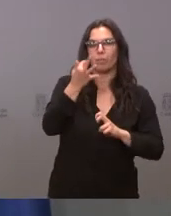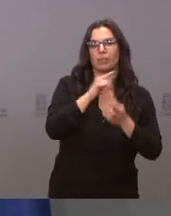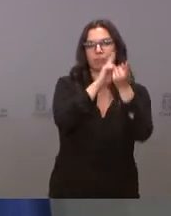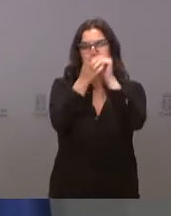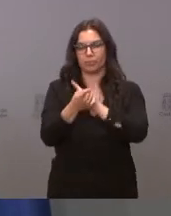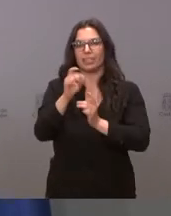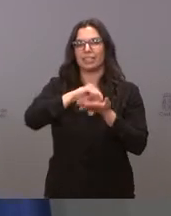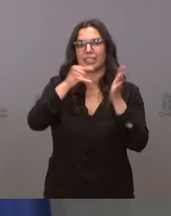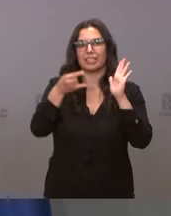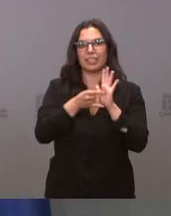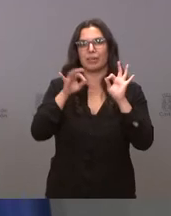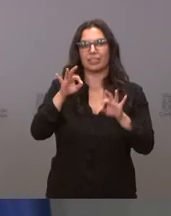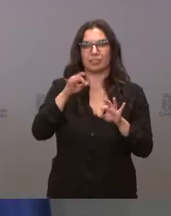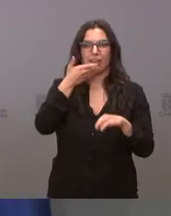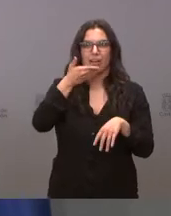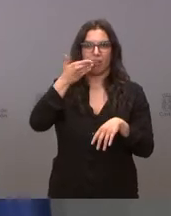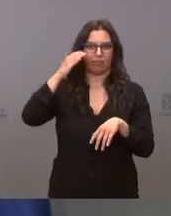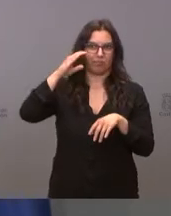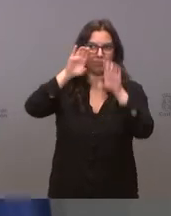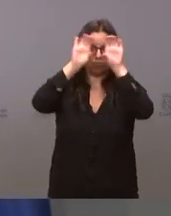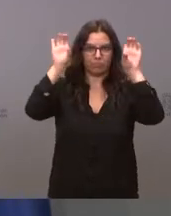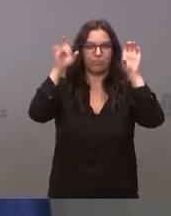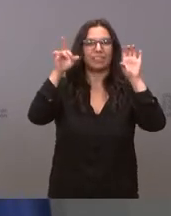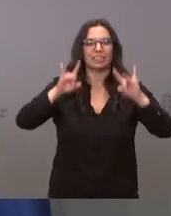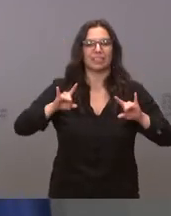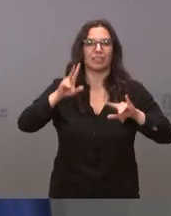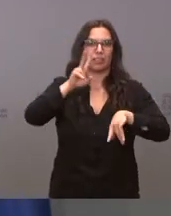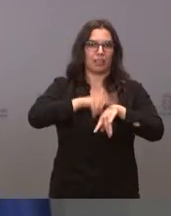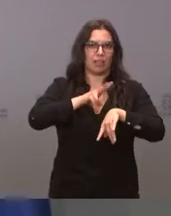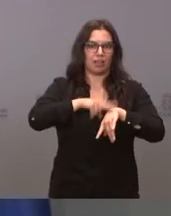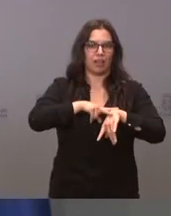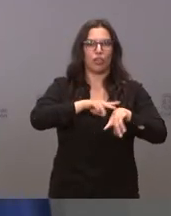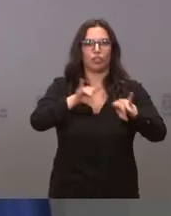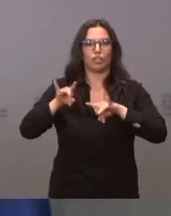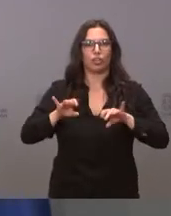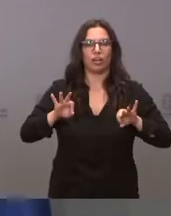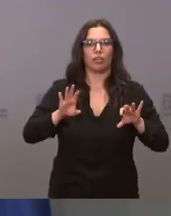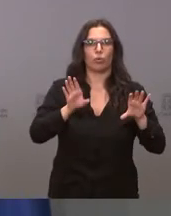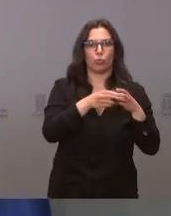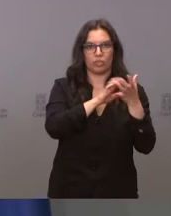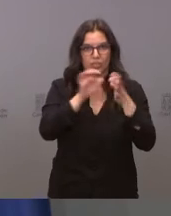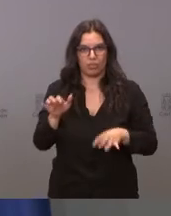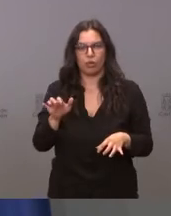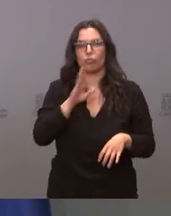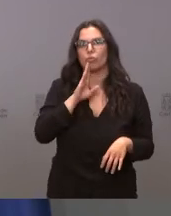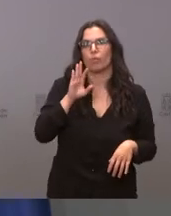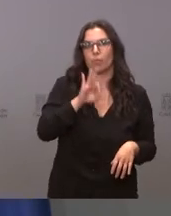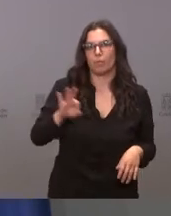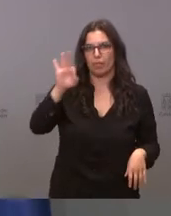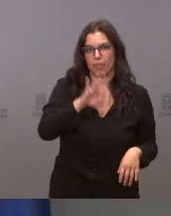del sistema de climatización en la delegación territorial de la Junta de Castilla y León, en Palencia.